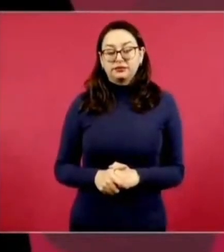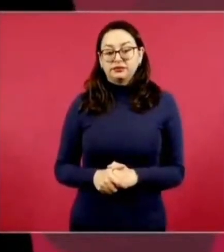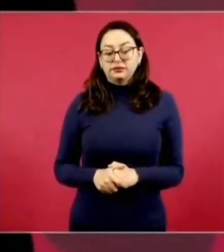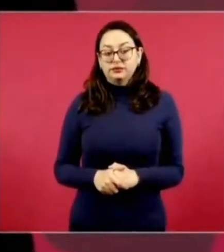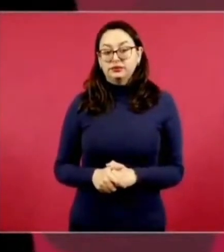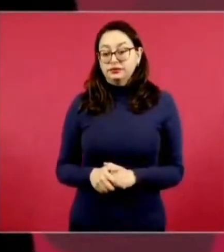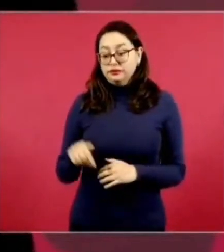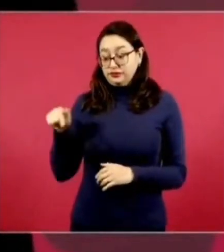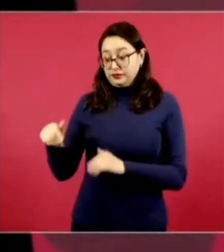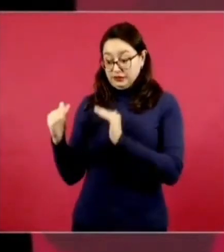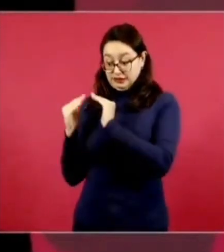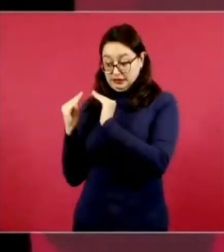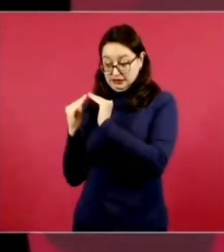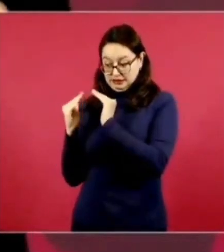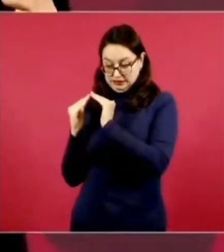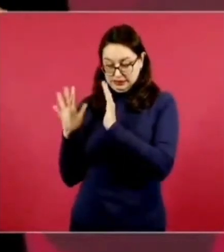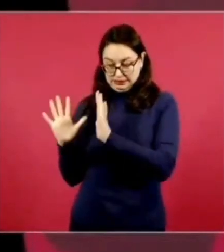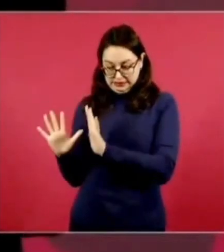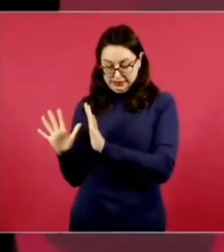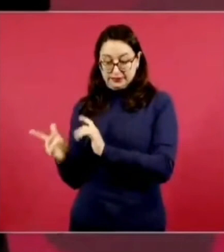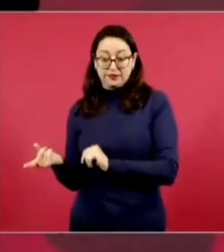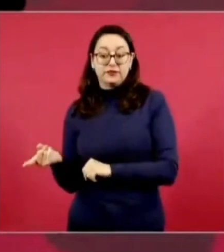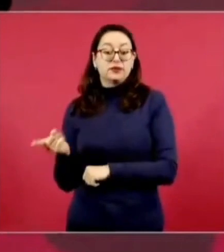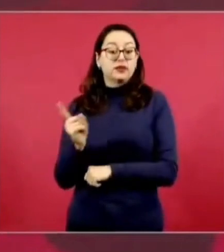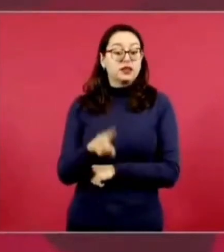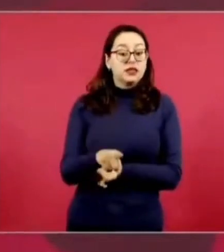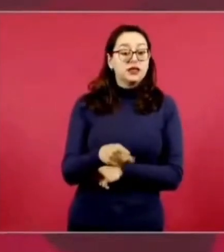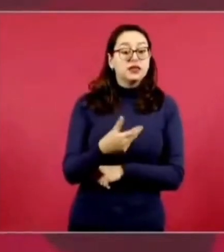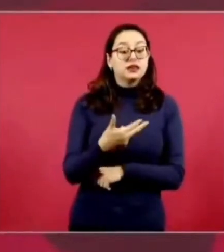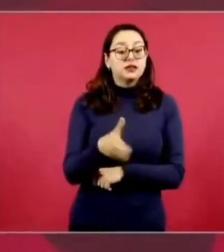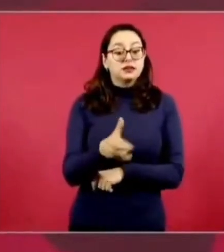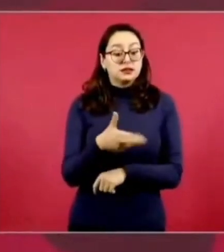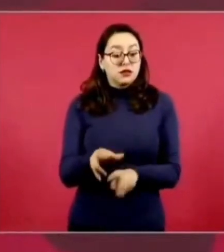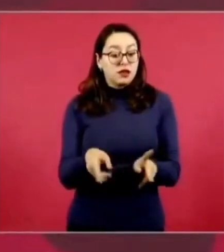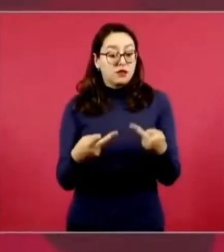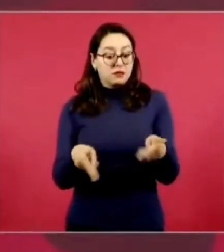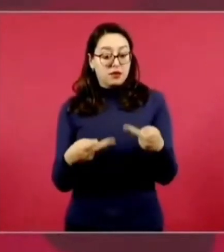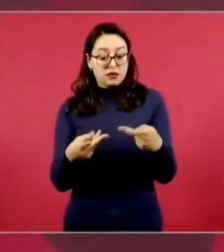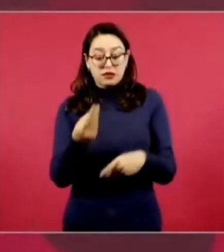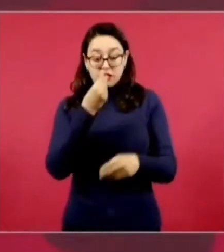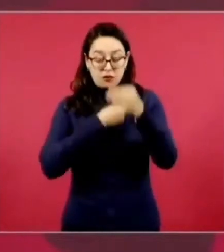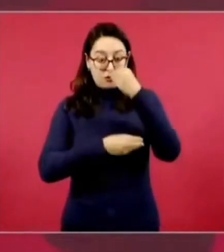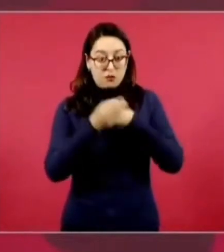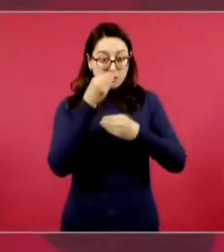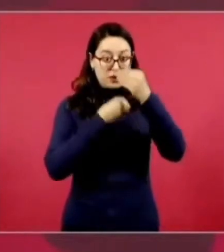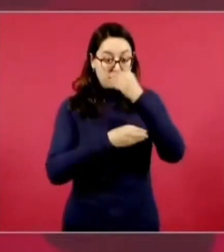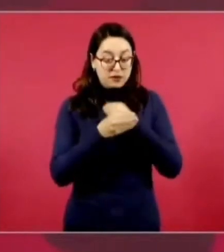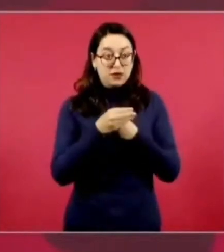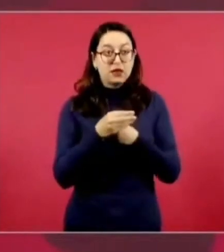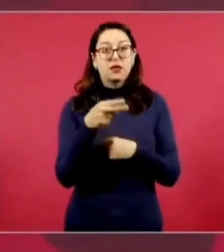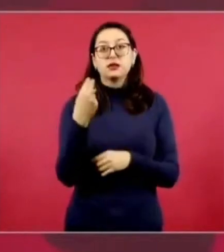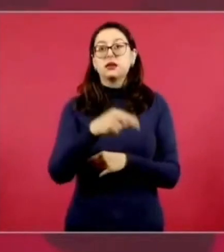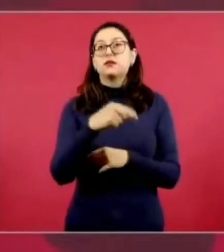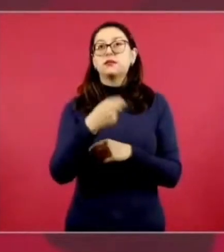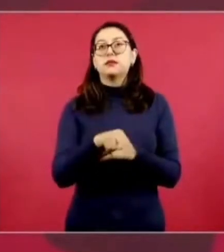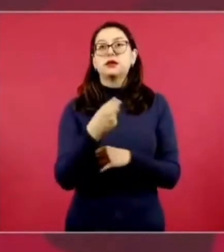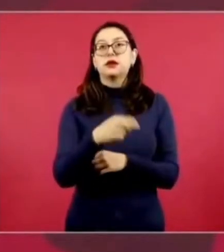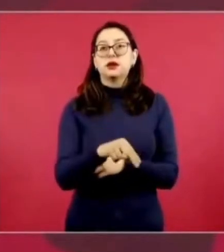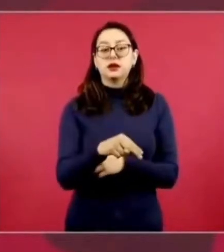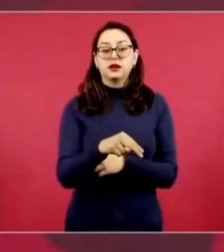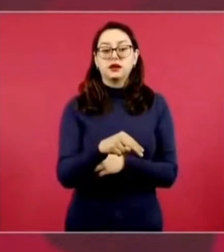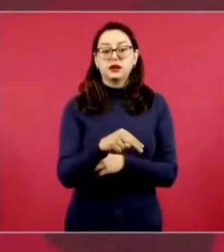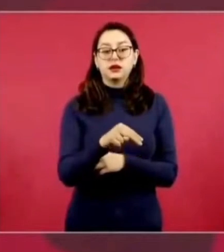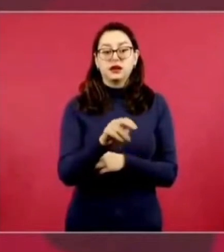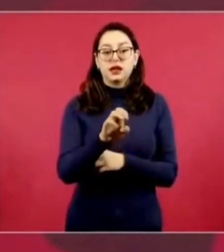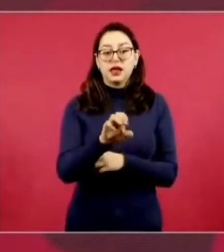en la fonda se llama se llamaba el restaurante el